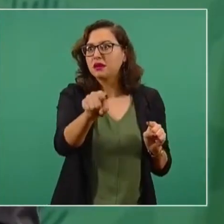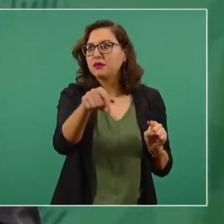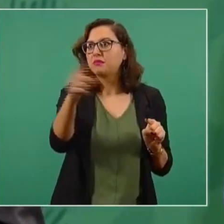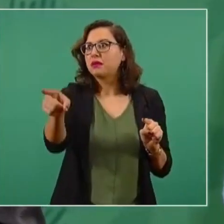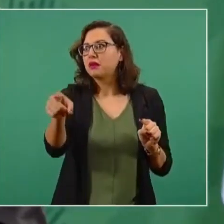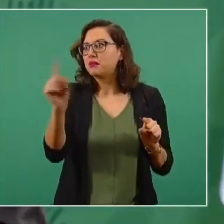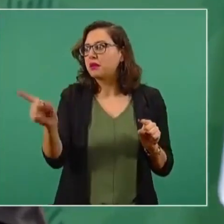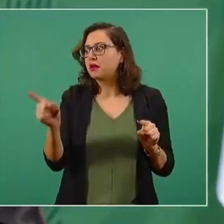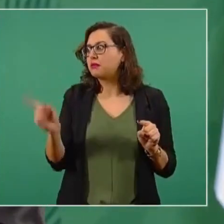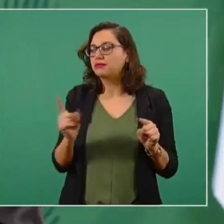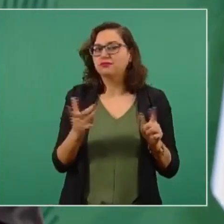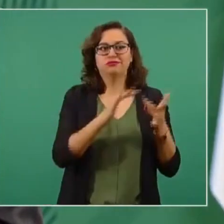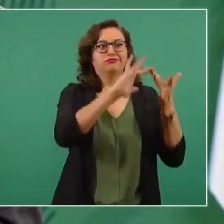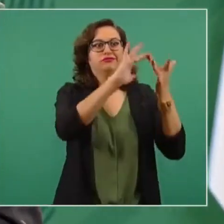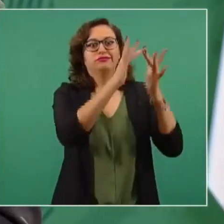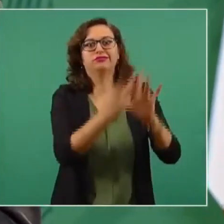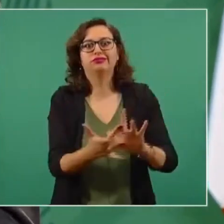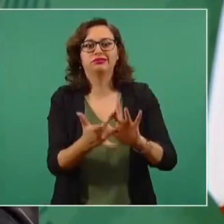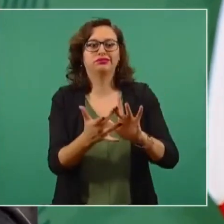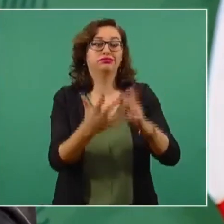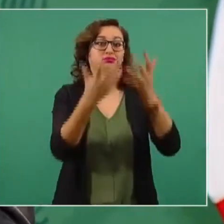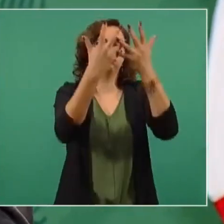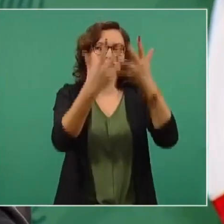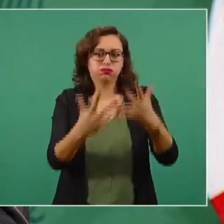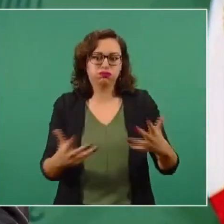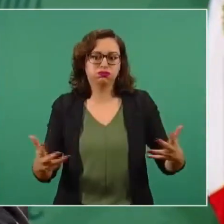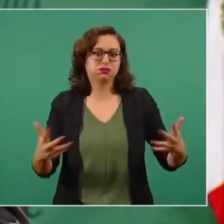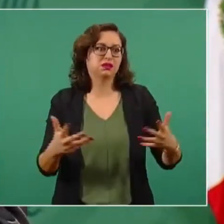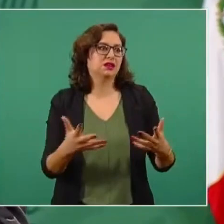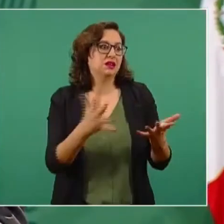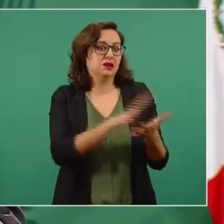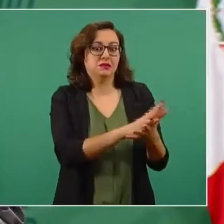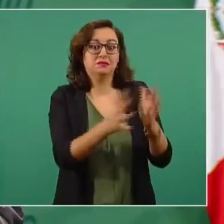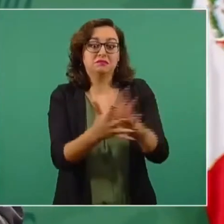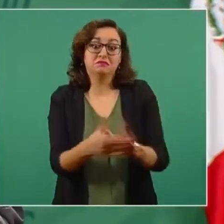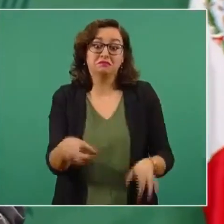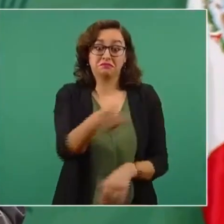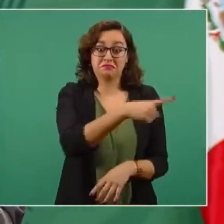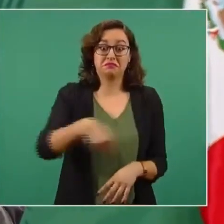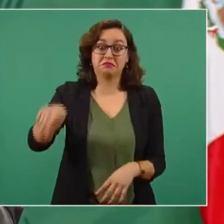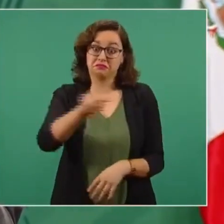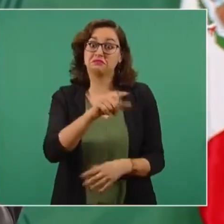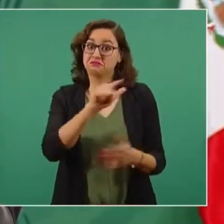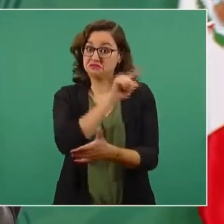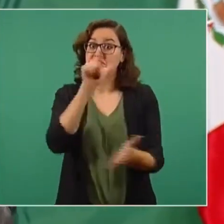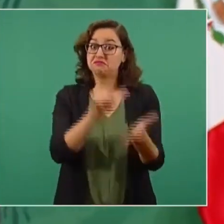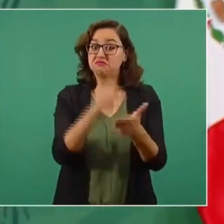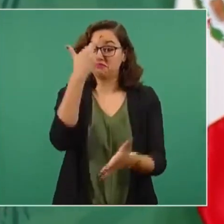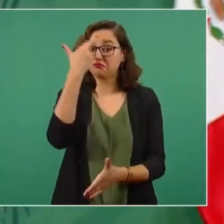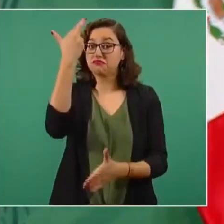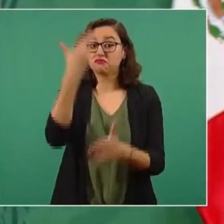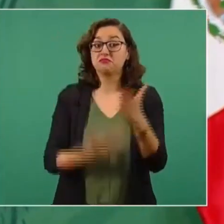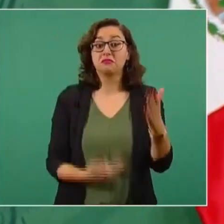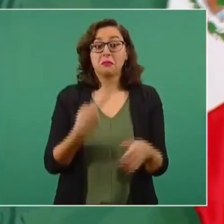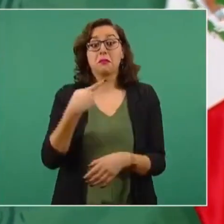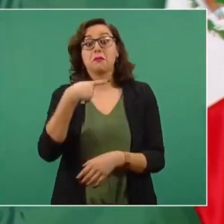de complicidades. Por eso hablo de delincuentes de cuello blanco, porque